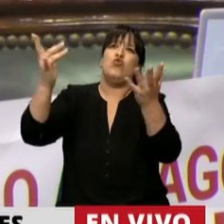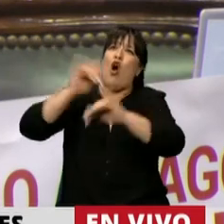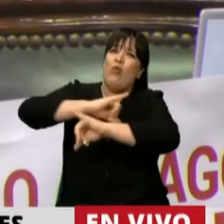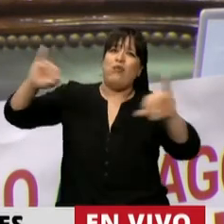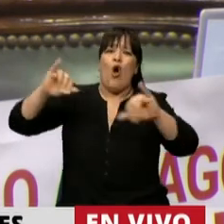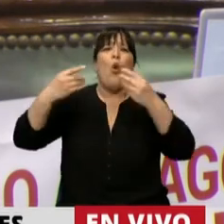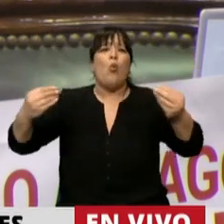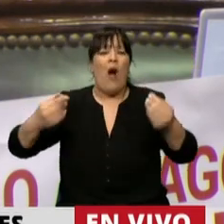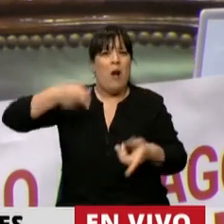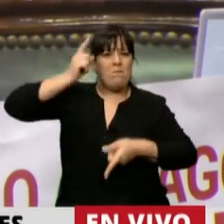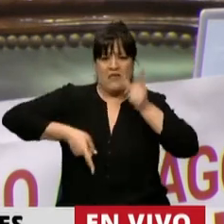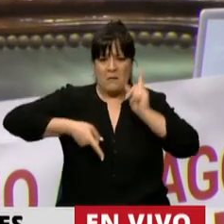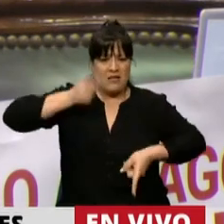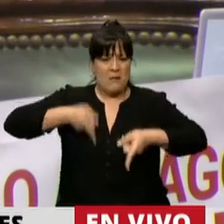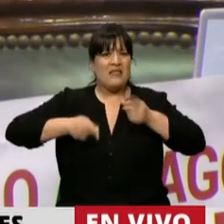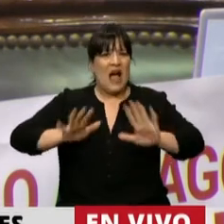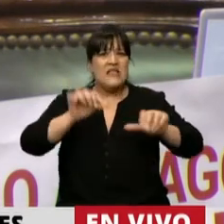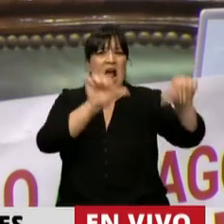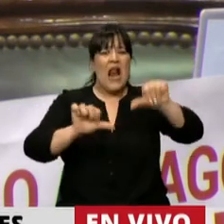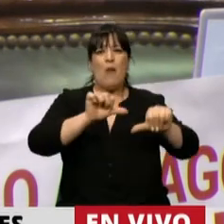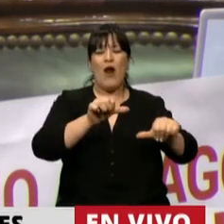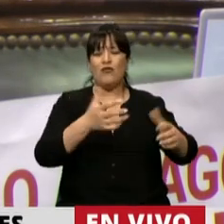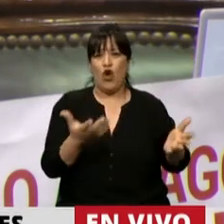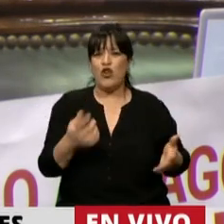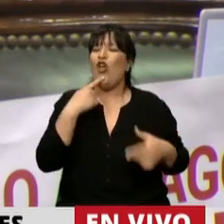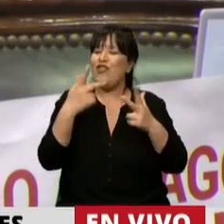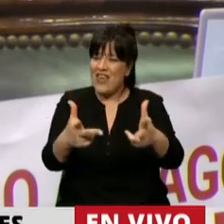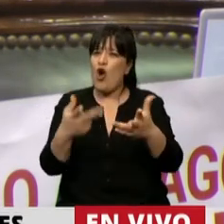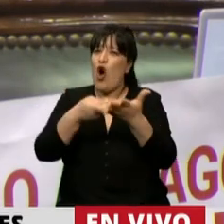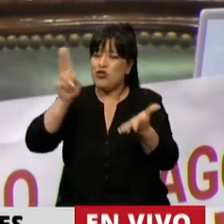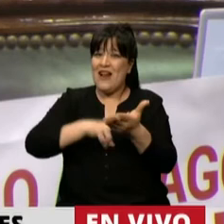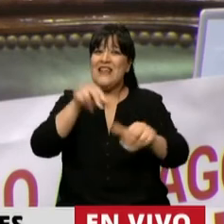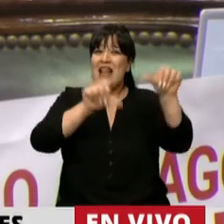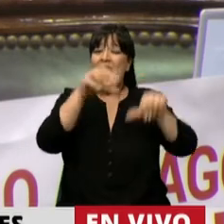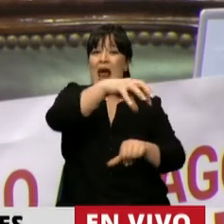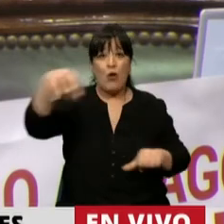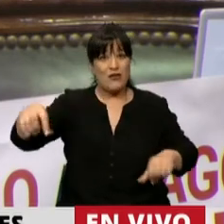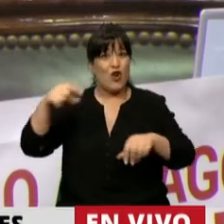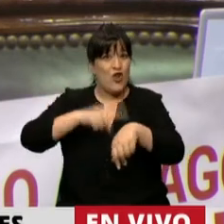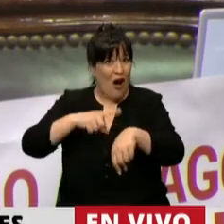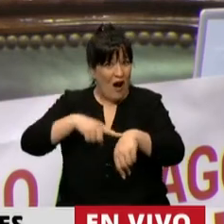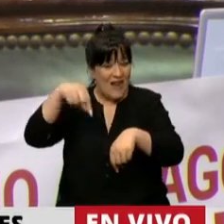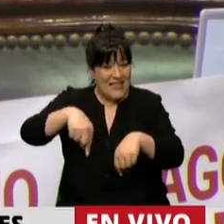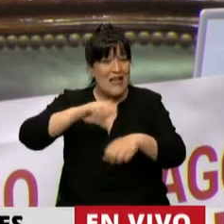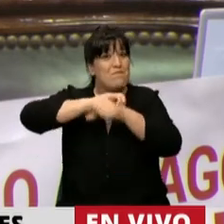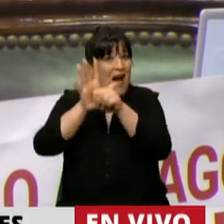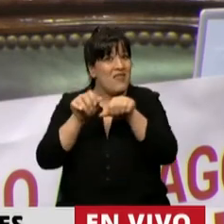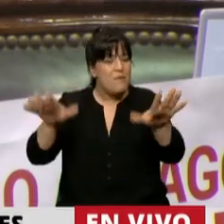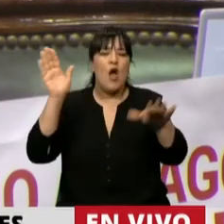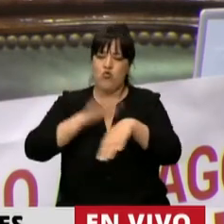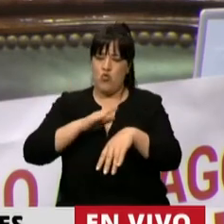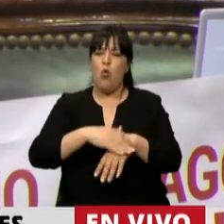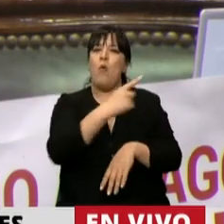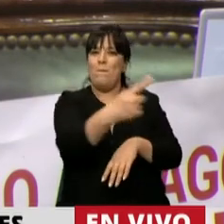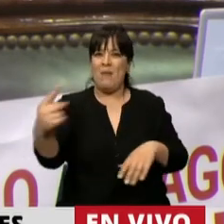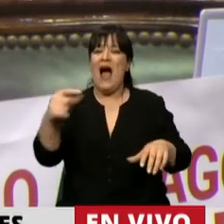las imposiciones, las condiciones de estos laboratorios que, insisto, son los responsables de haber llegado a esta situación con la pandemia y